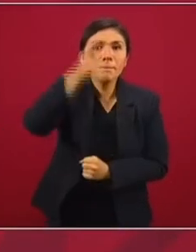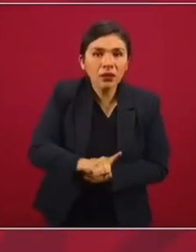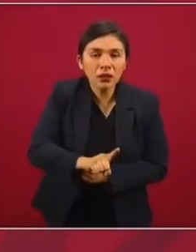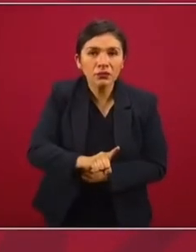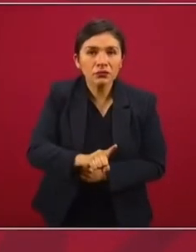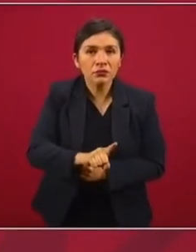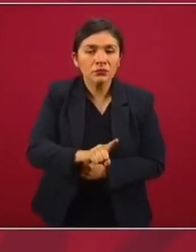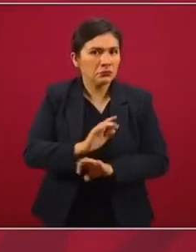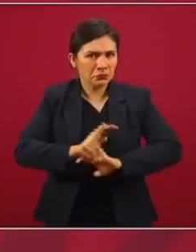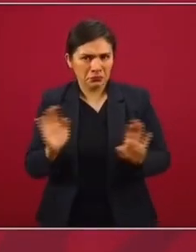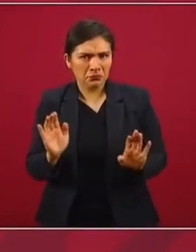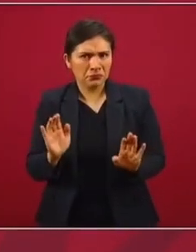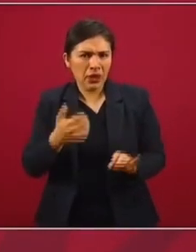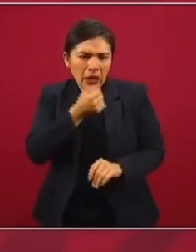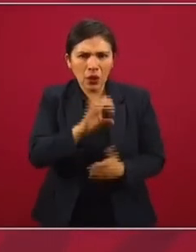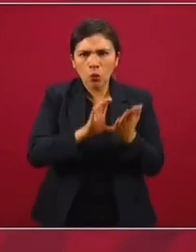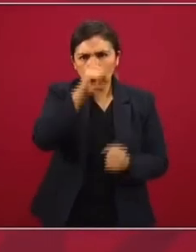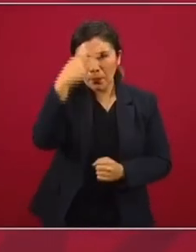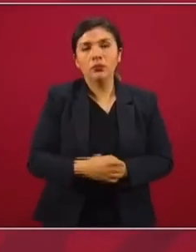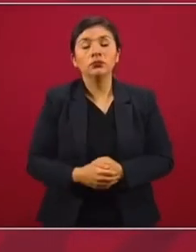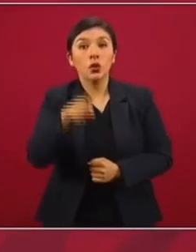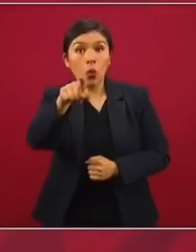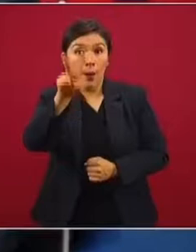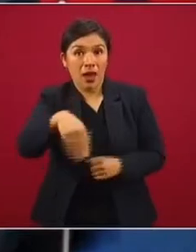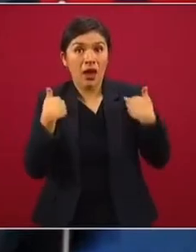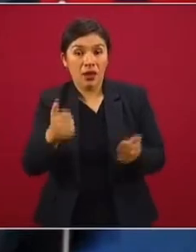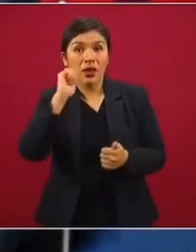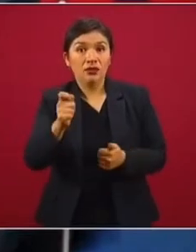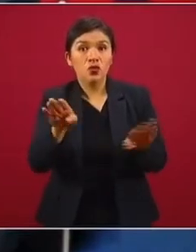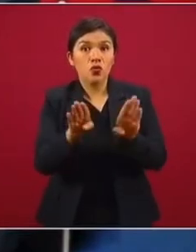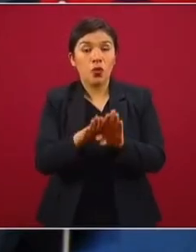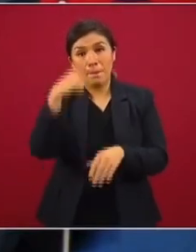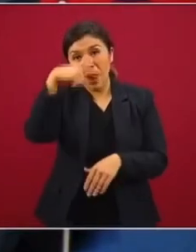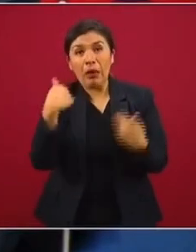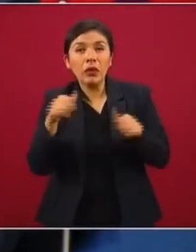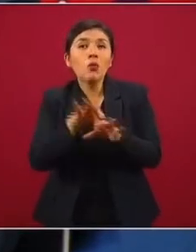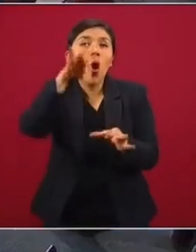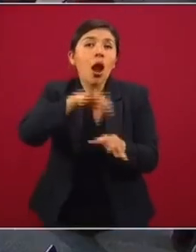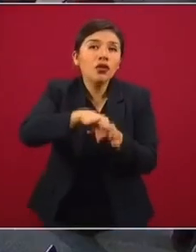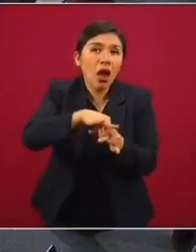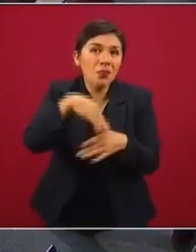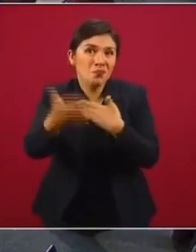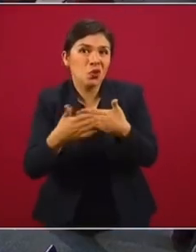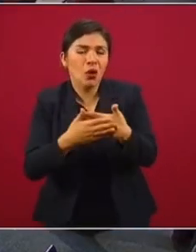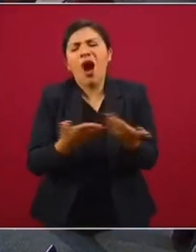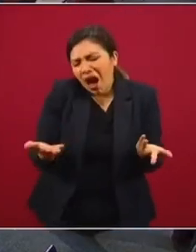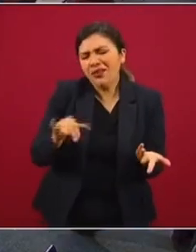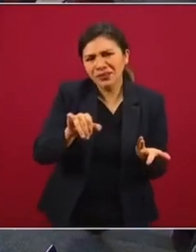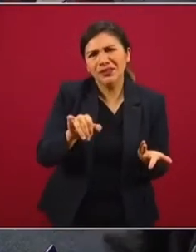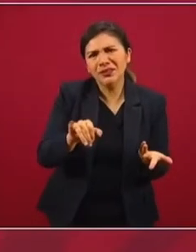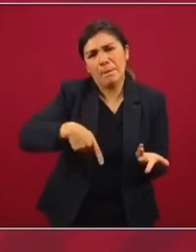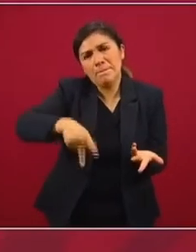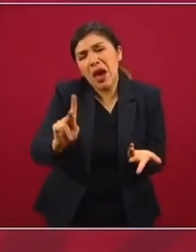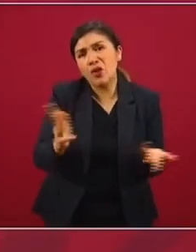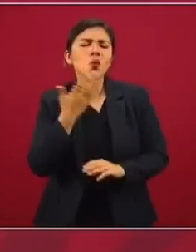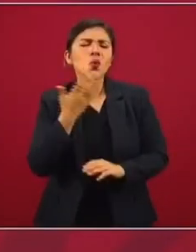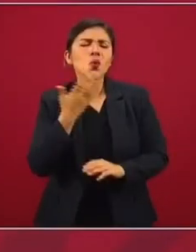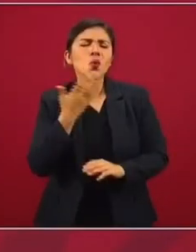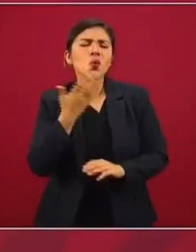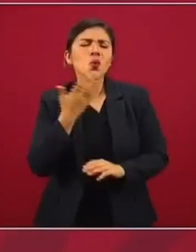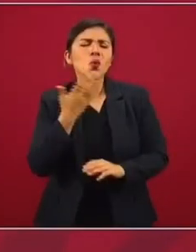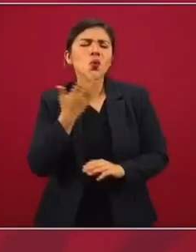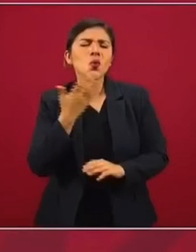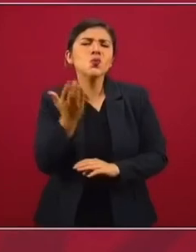política de México. Pero reconoce que será percibida de manera electoral. Ah, pues sí, pero nosotros tenemos ya